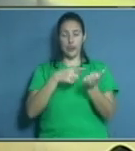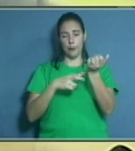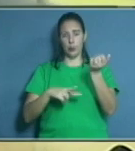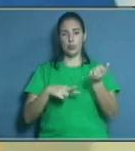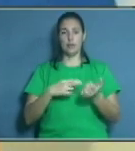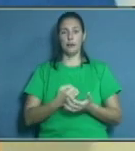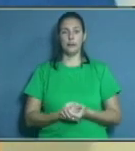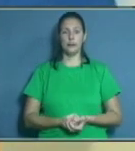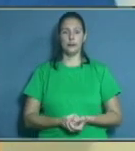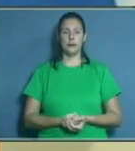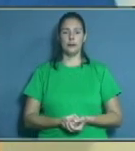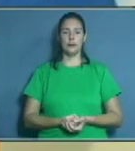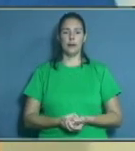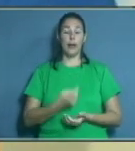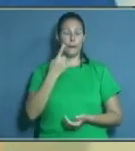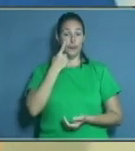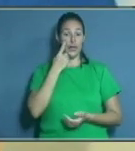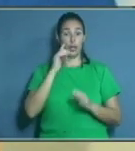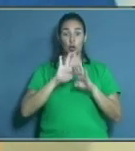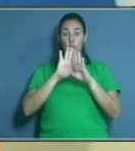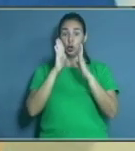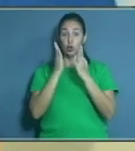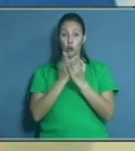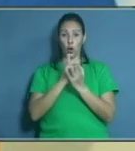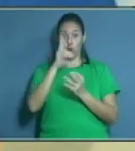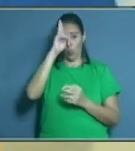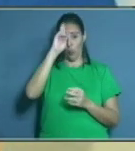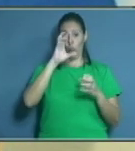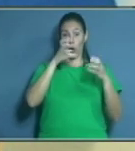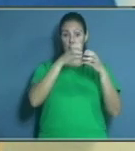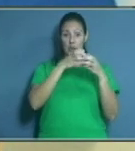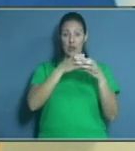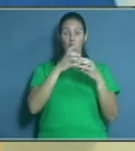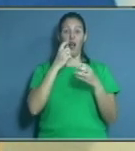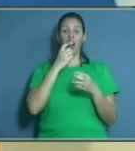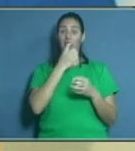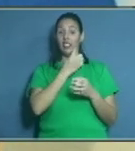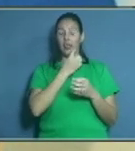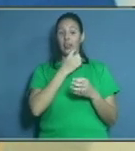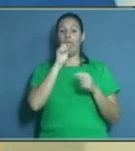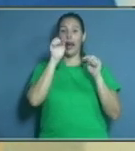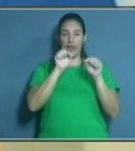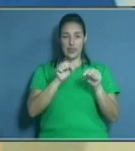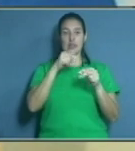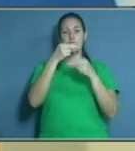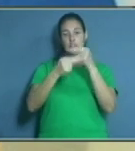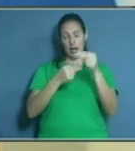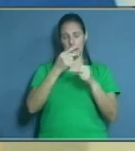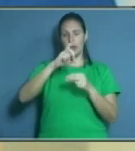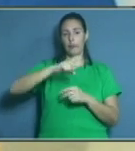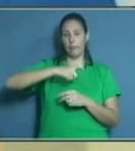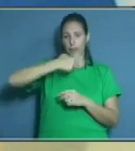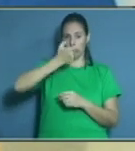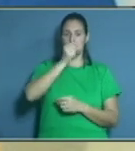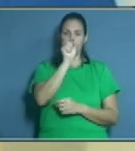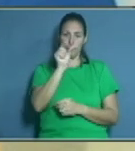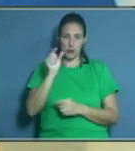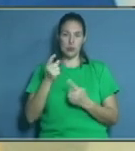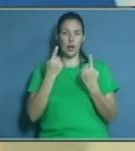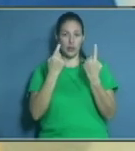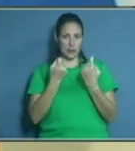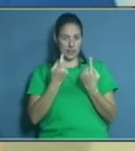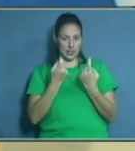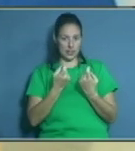cia? En todos los servicios estomatológicos de la provincia se confeccionan prótesis dentales a los pacientes que lo necesitan,